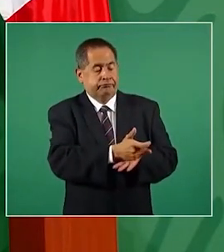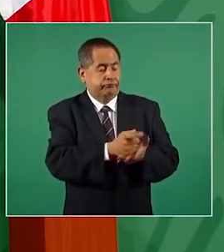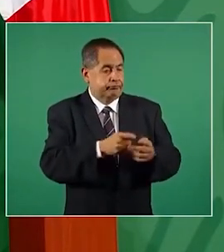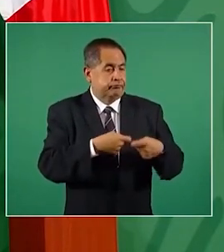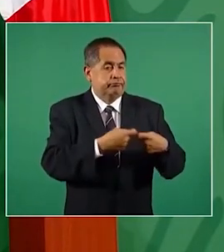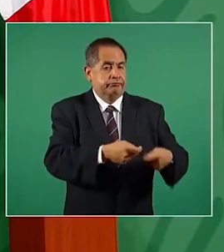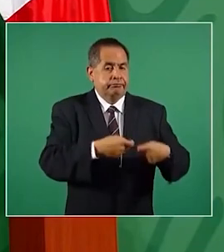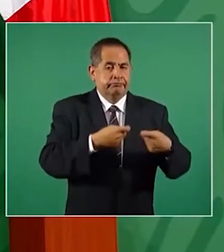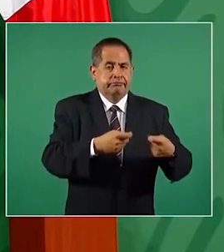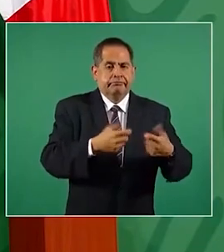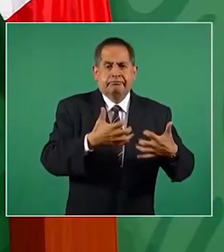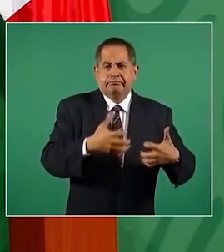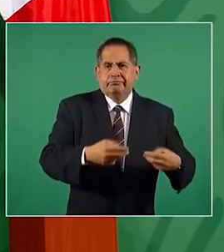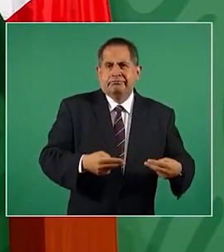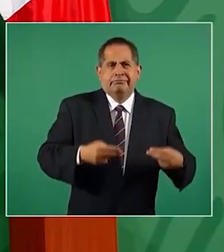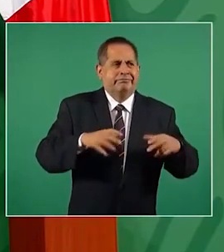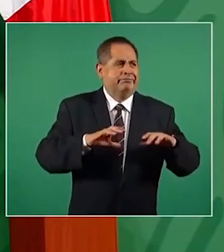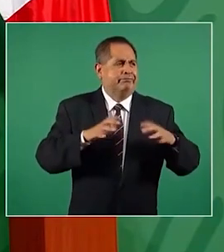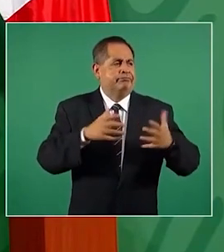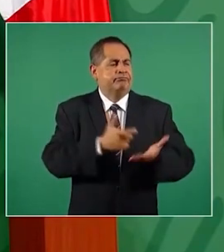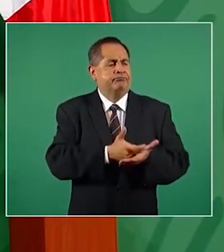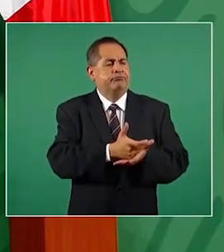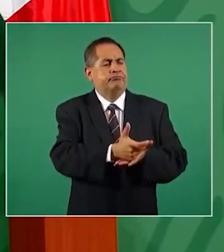de las grandes corporaciones